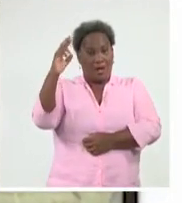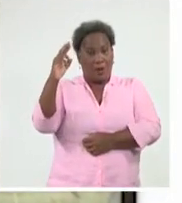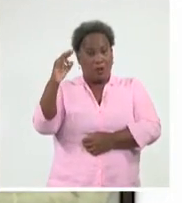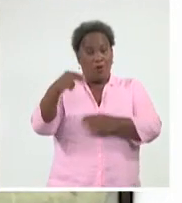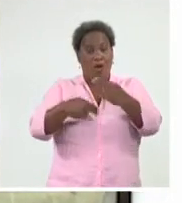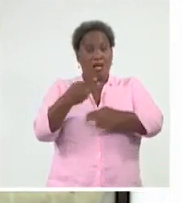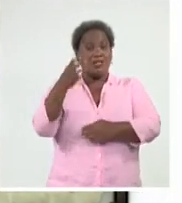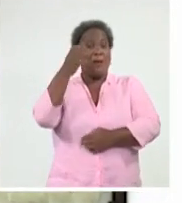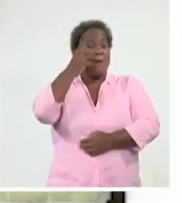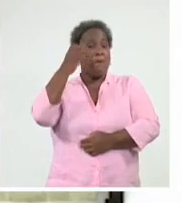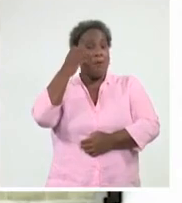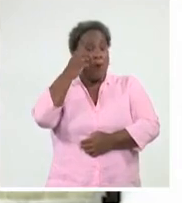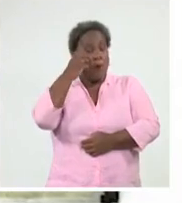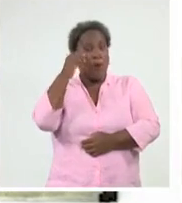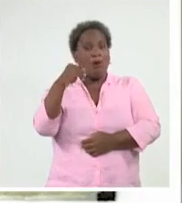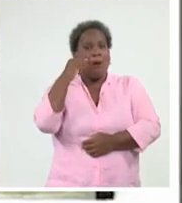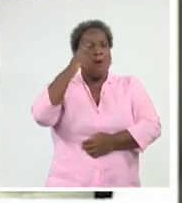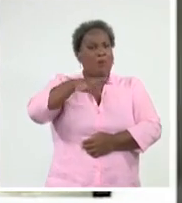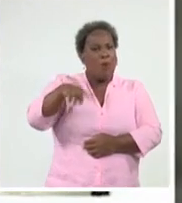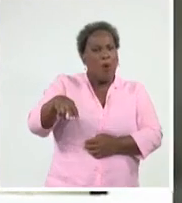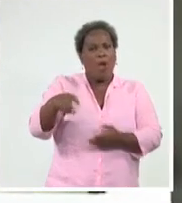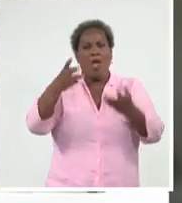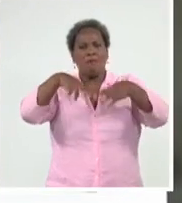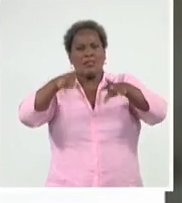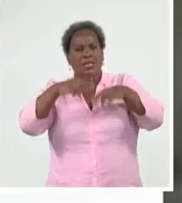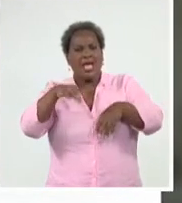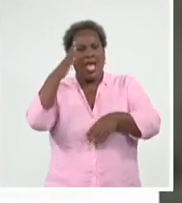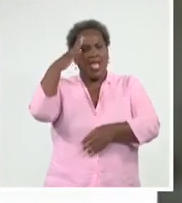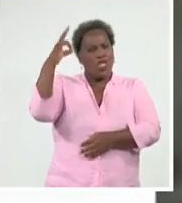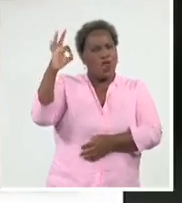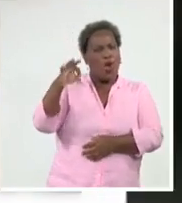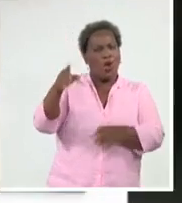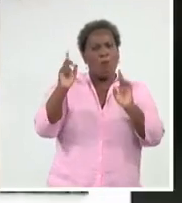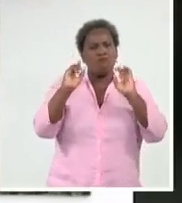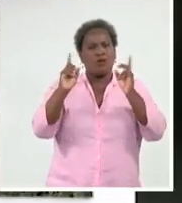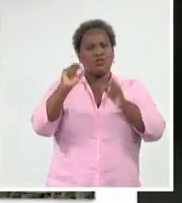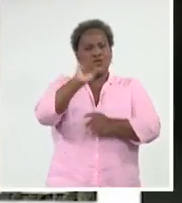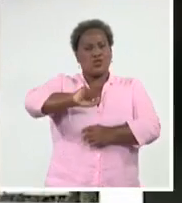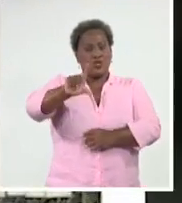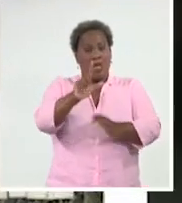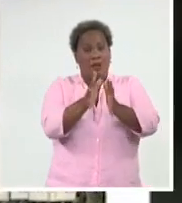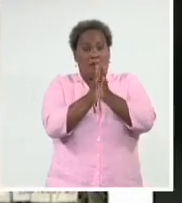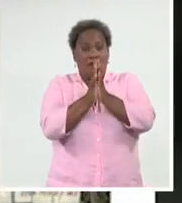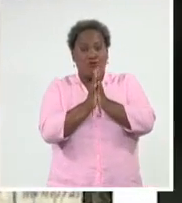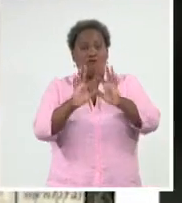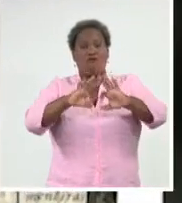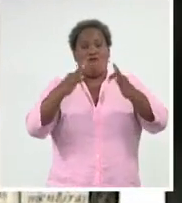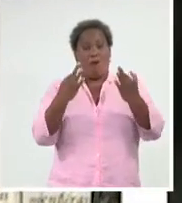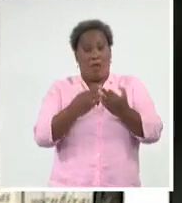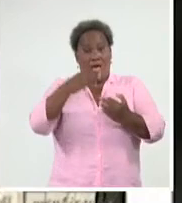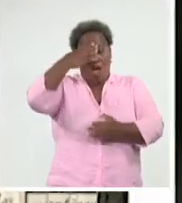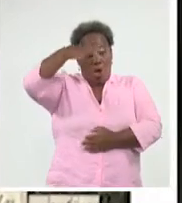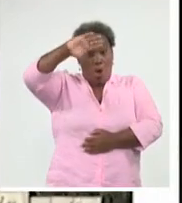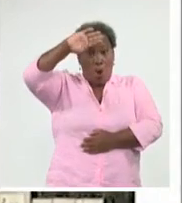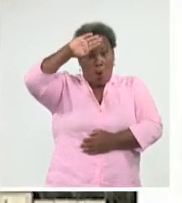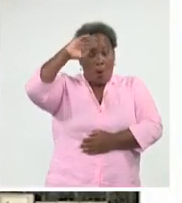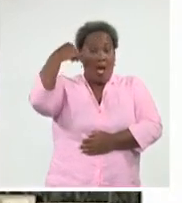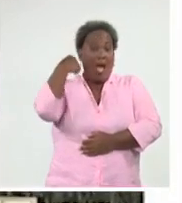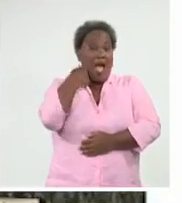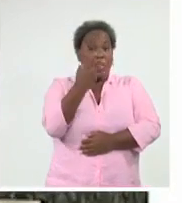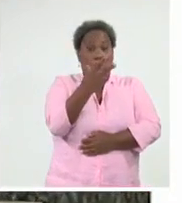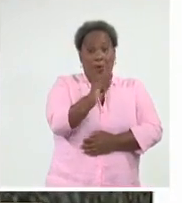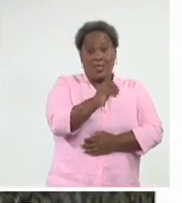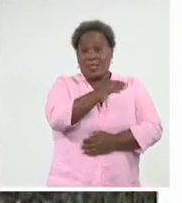Urga, Traspola, pone a dialogar lo ideológico, político, social, religioso y familiar de la Cuba de los años 20 y